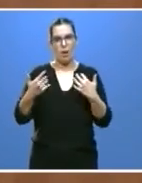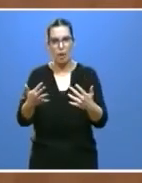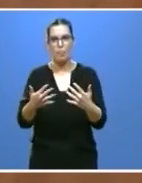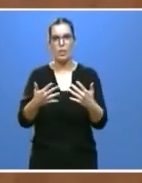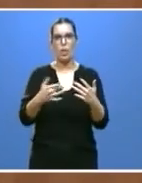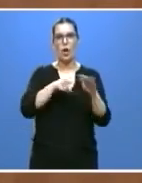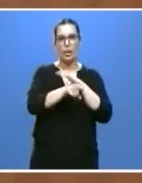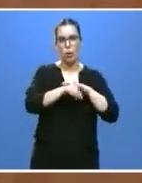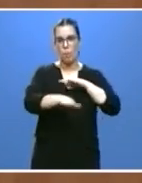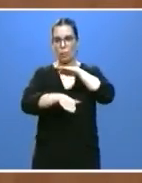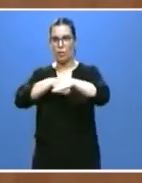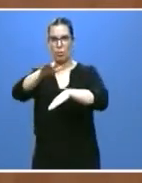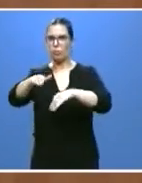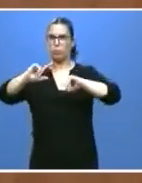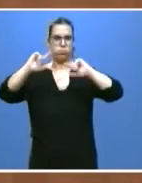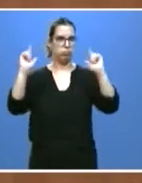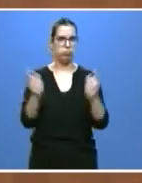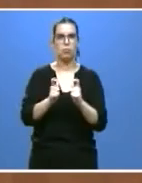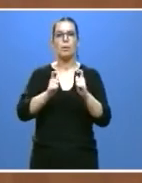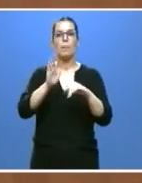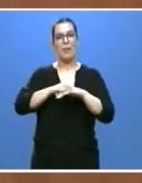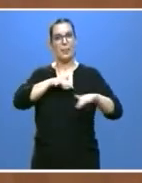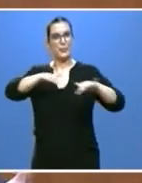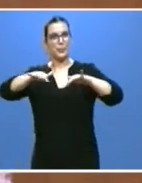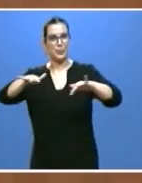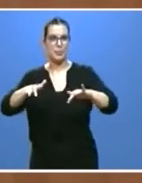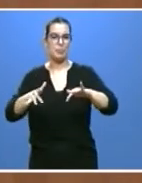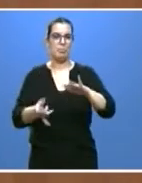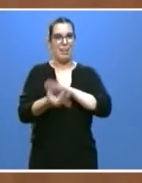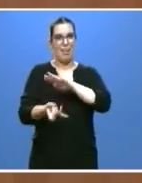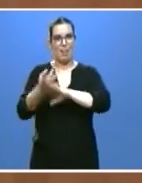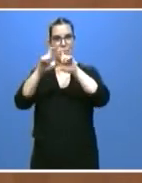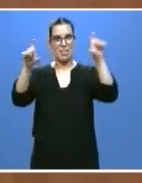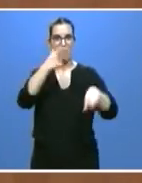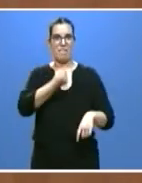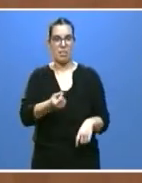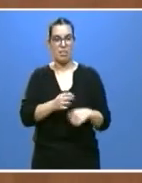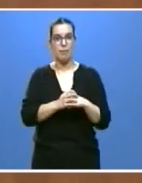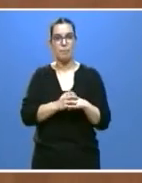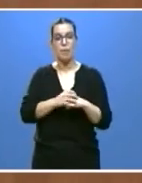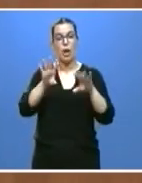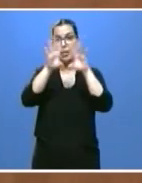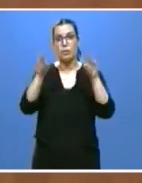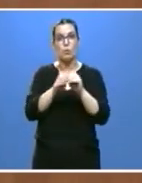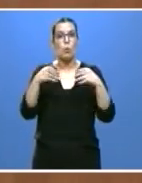eliminación de trámites para impulsar la actividad económica. En definitiva, vamos a impulsar la economía,